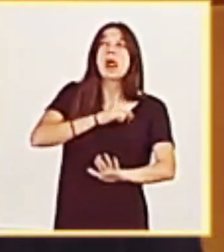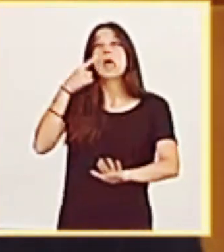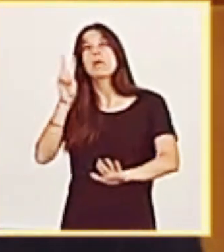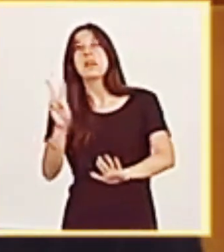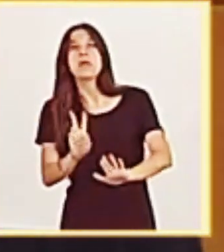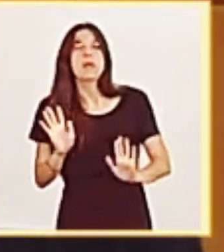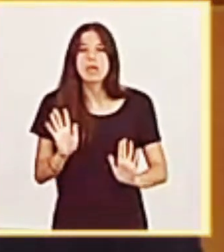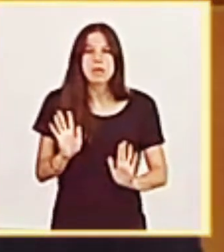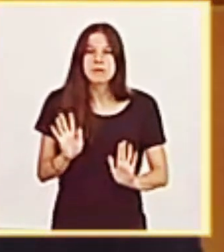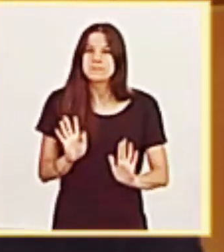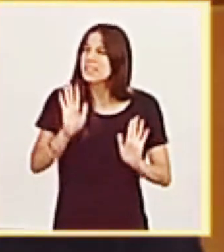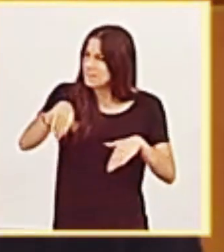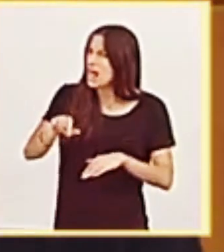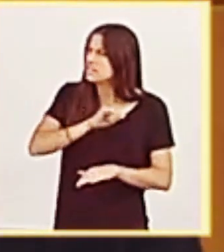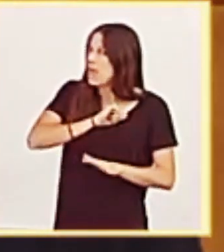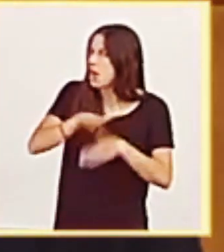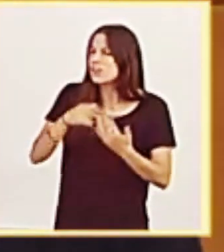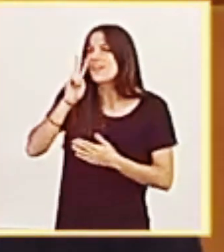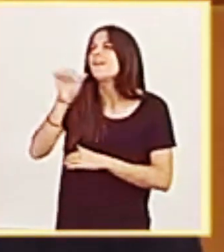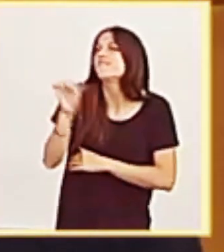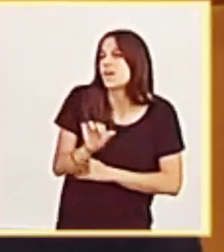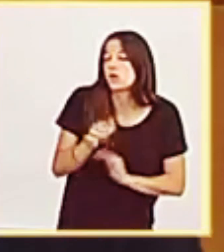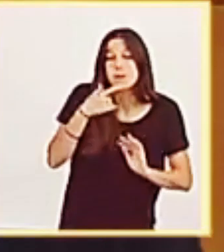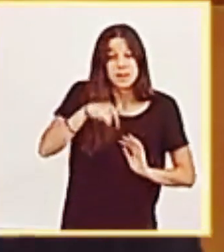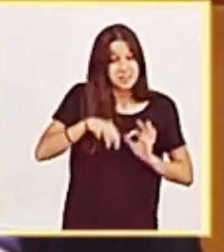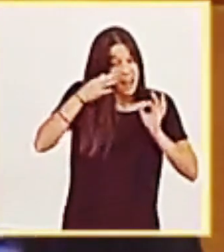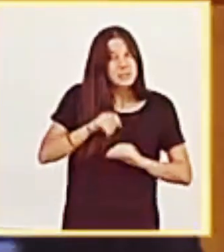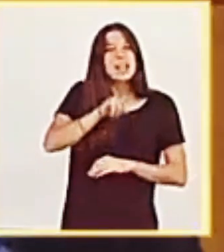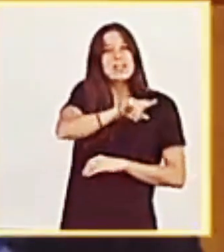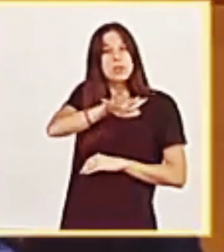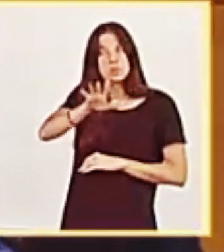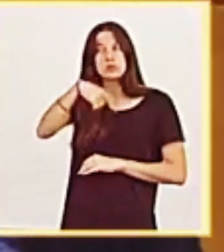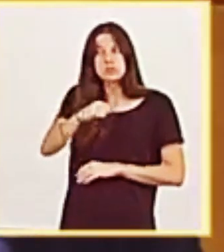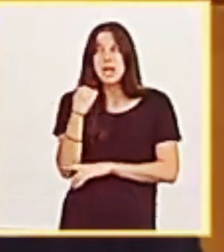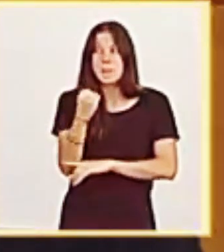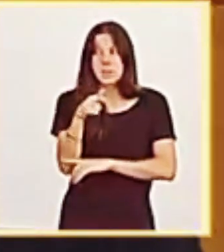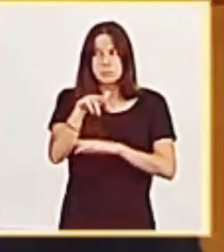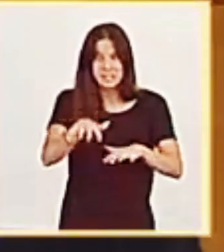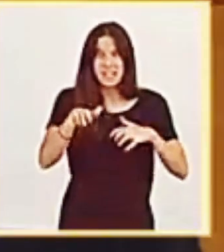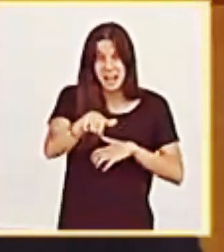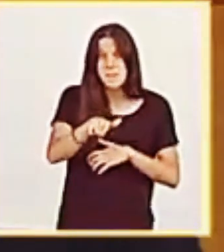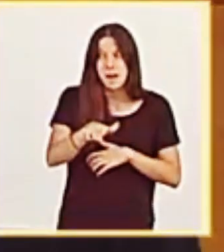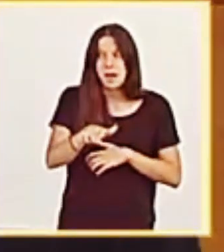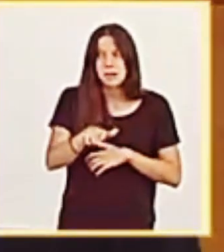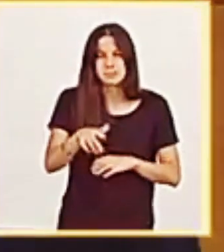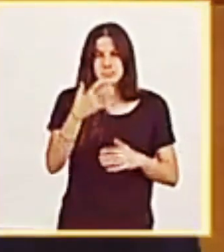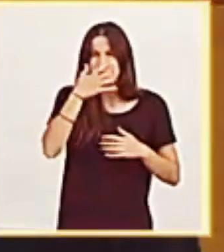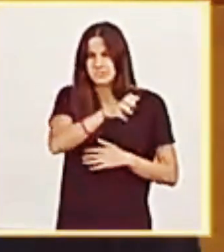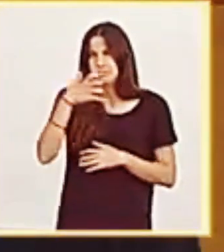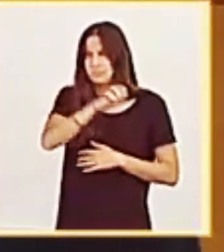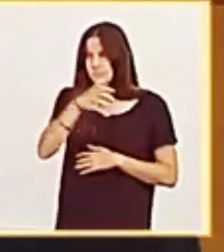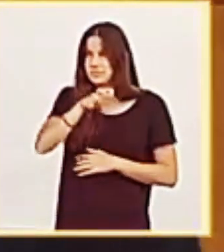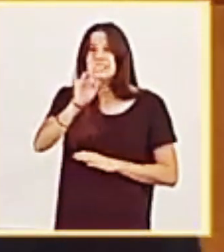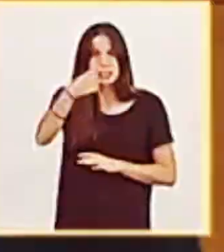Y se esperó. Y el 155 que apoyamos en esta Cámara. Porque, sí,